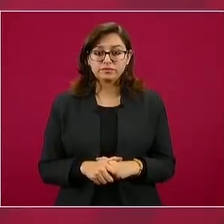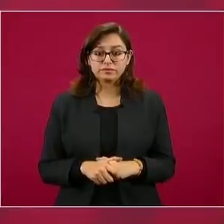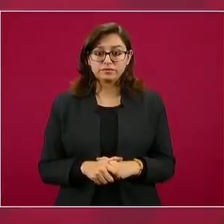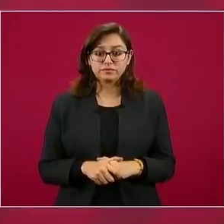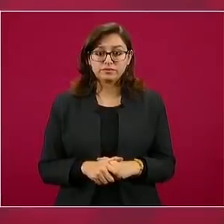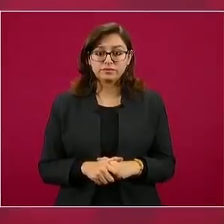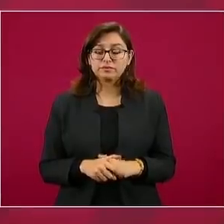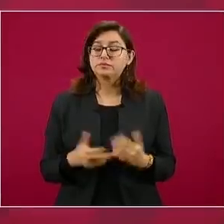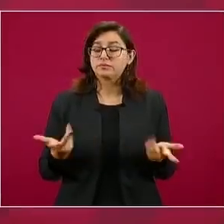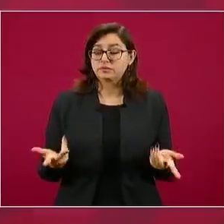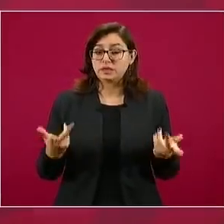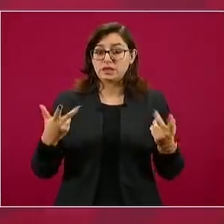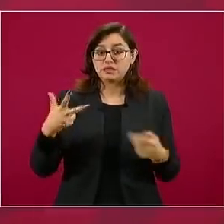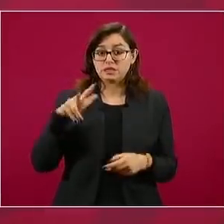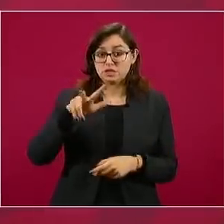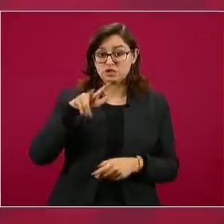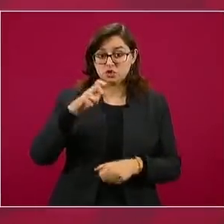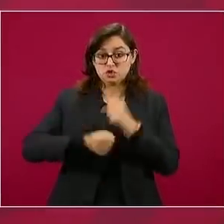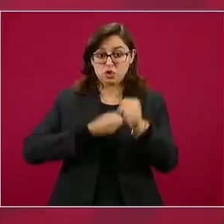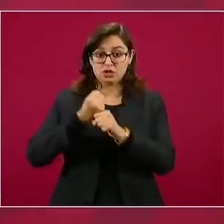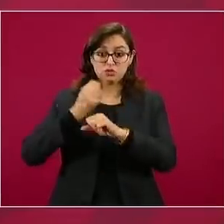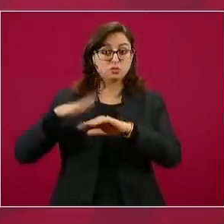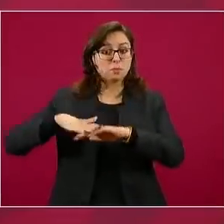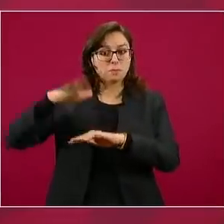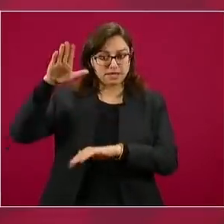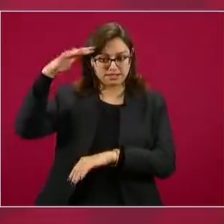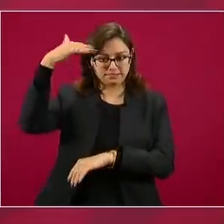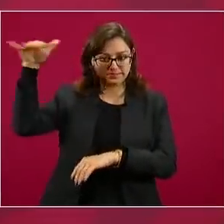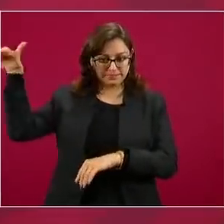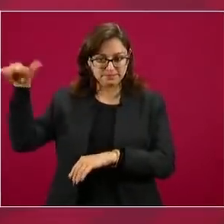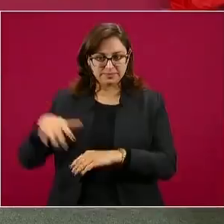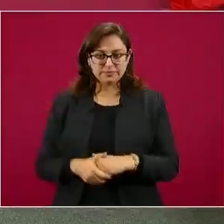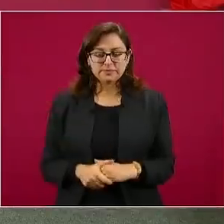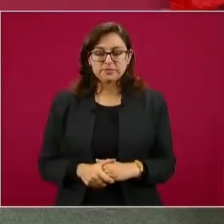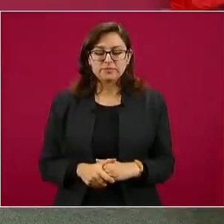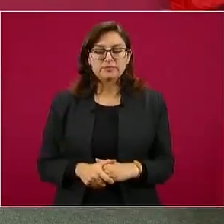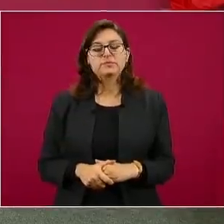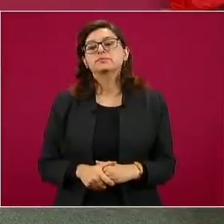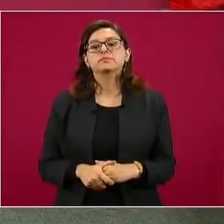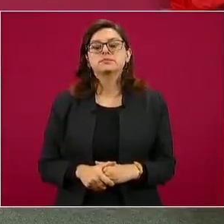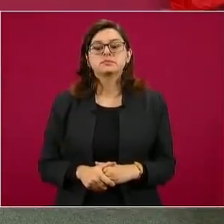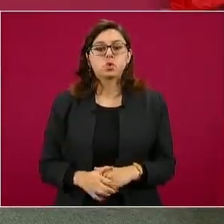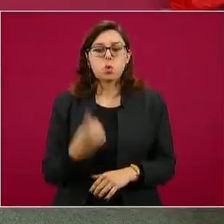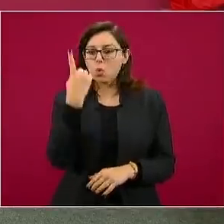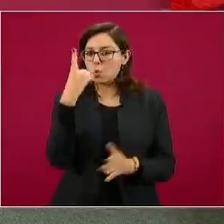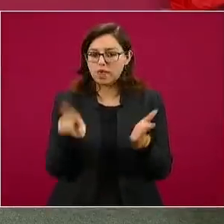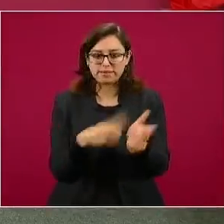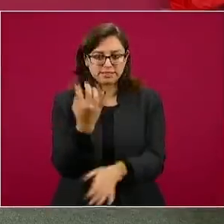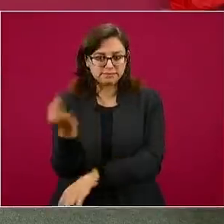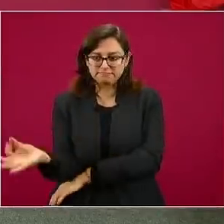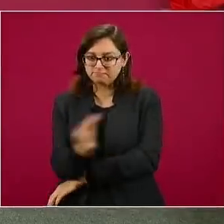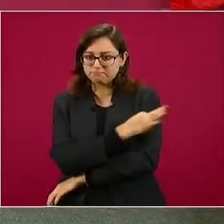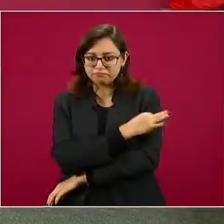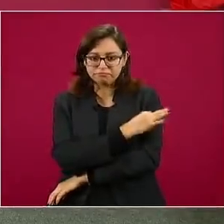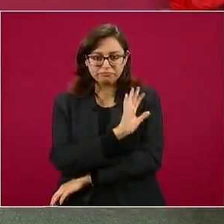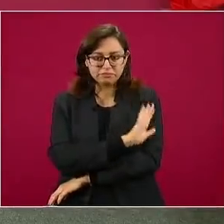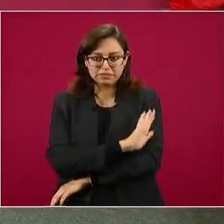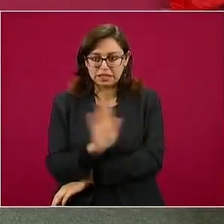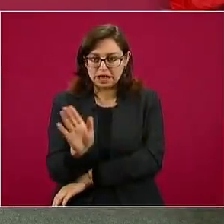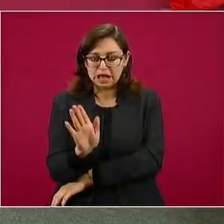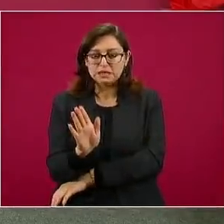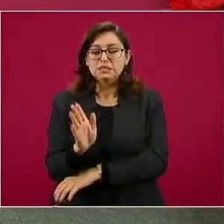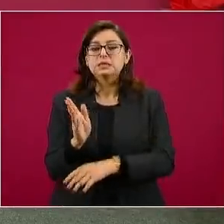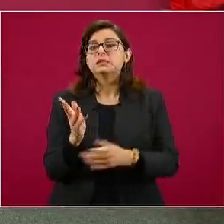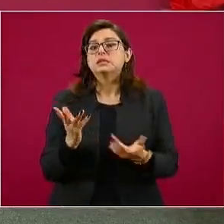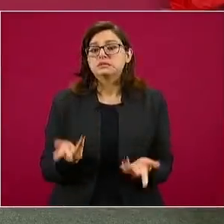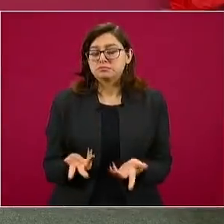18 años y mayores. Como ya se mencionó, es una unidosis. La vacuna tiene